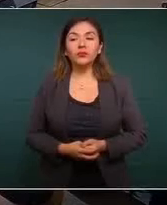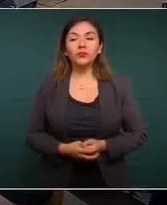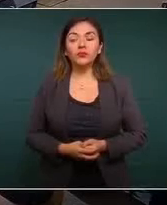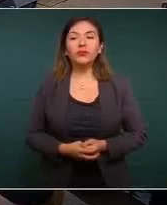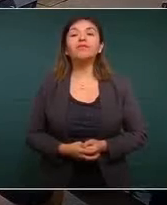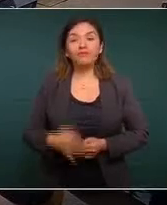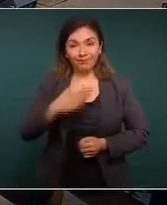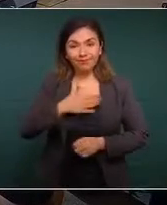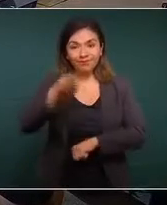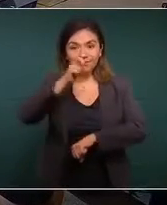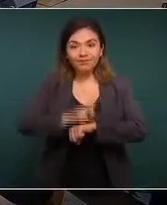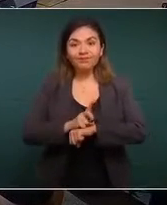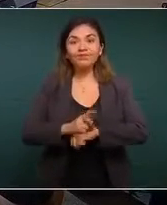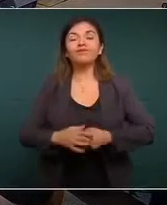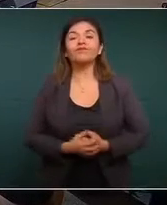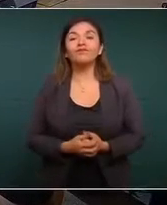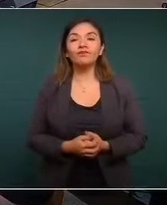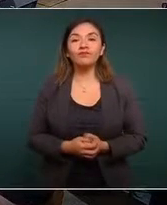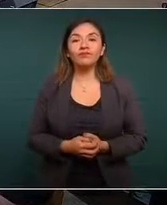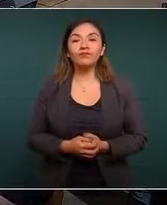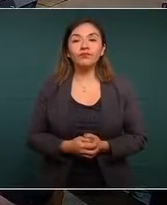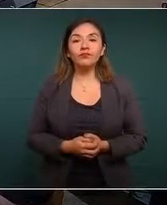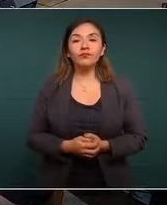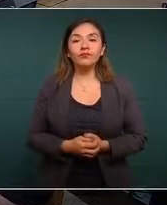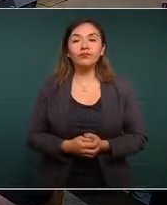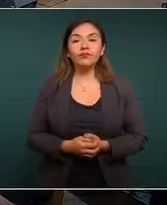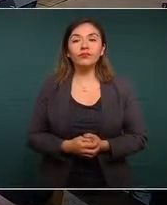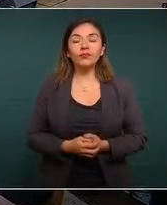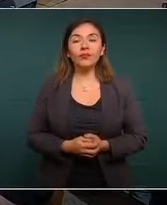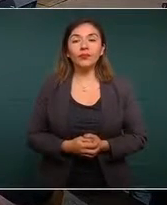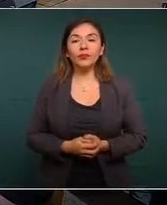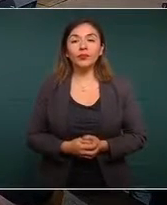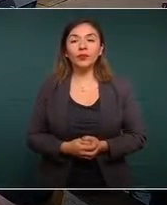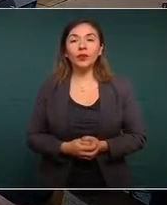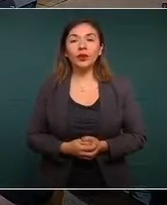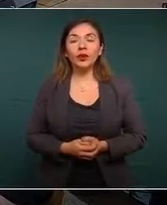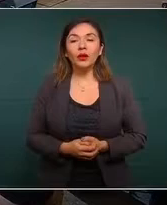Buenos días. En la lámina, por favor.